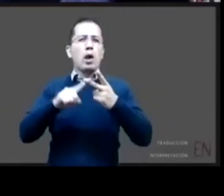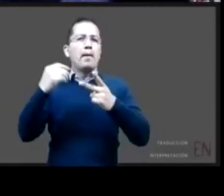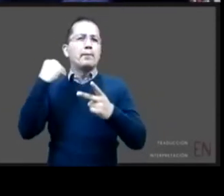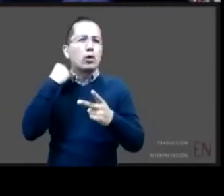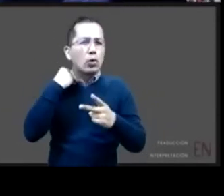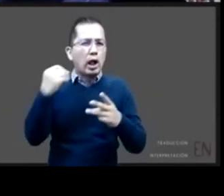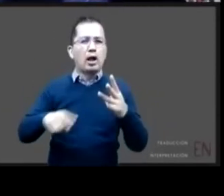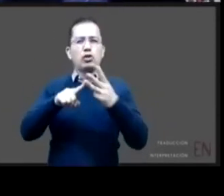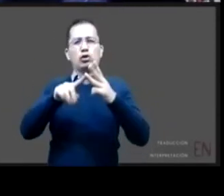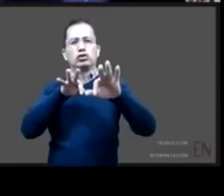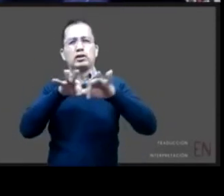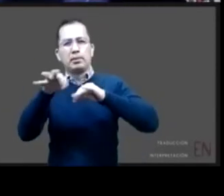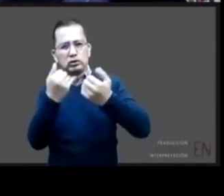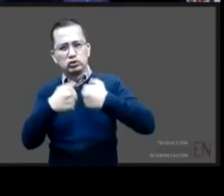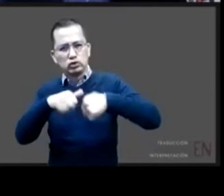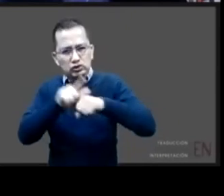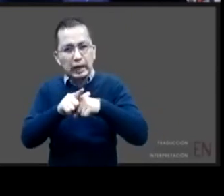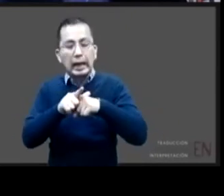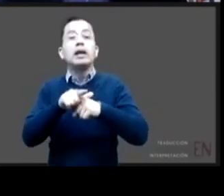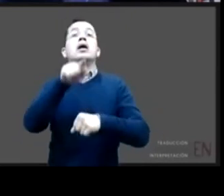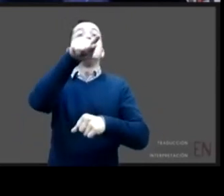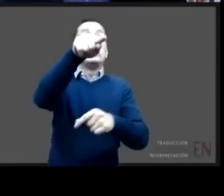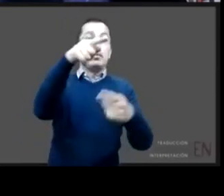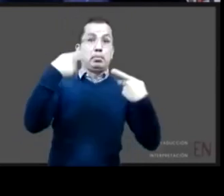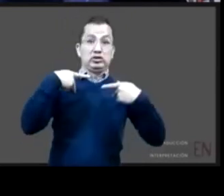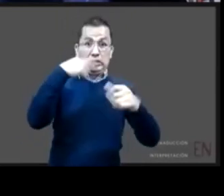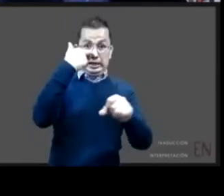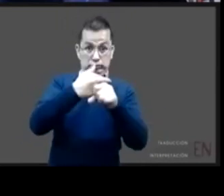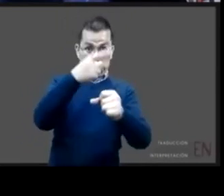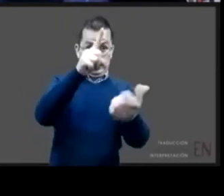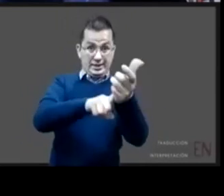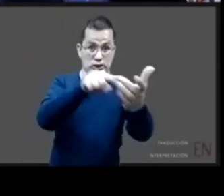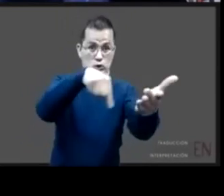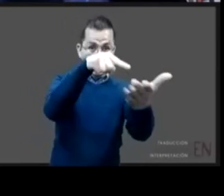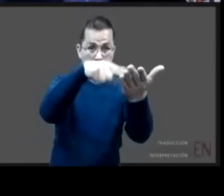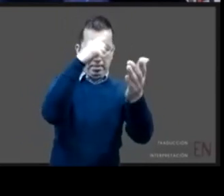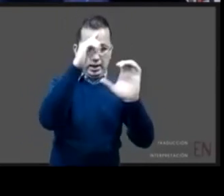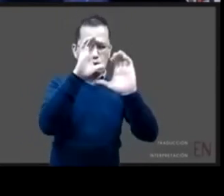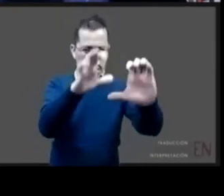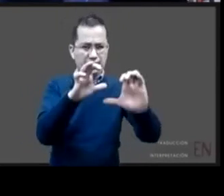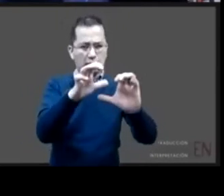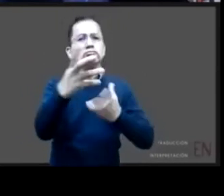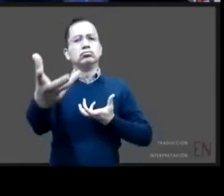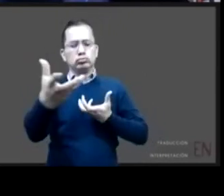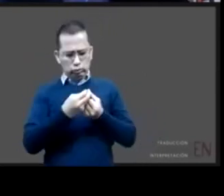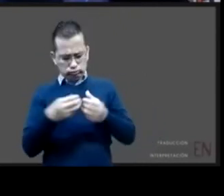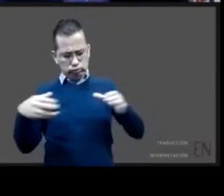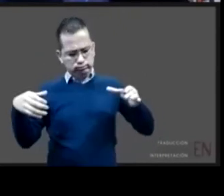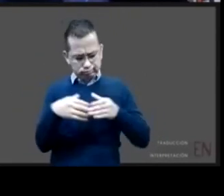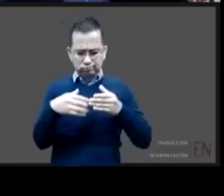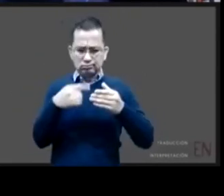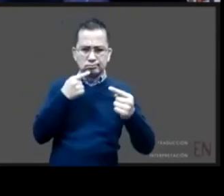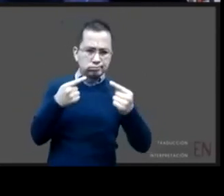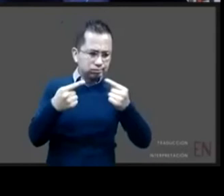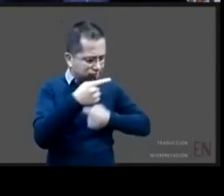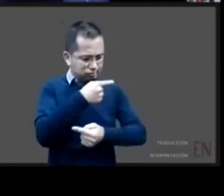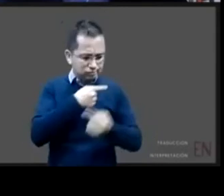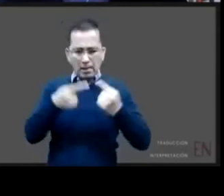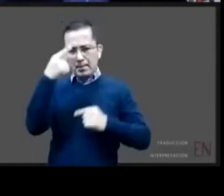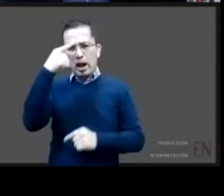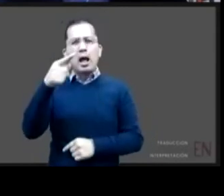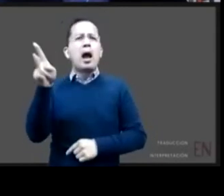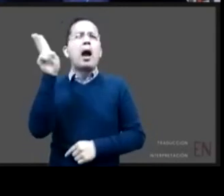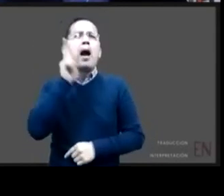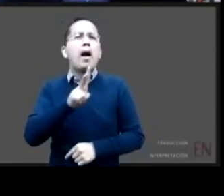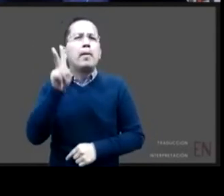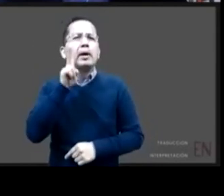cuidadoras de los centros de asistencia social para realizar un diagnóstico desde cuál fue el motivo por el